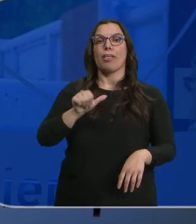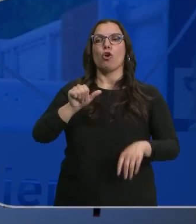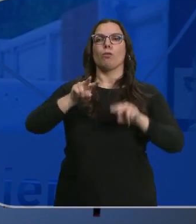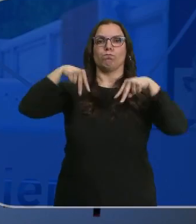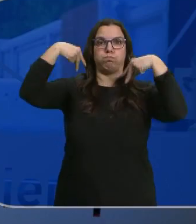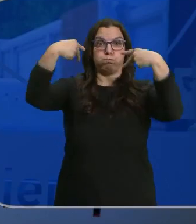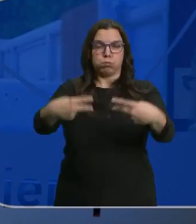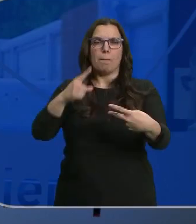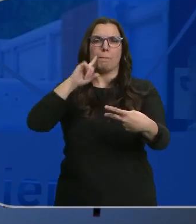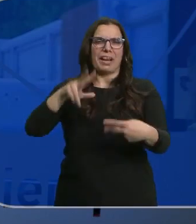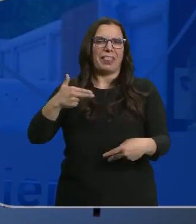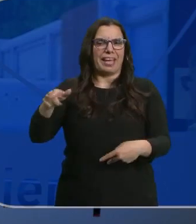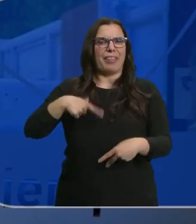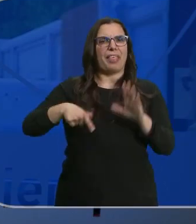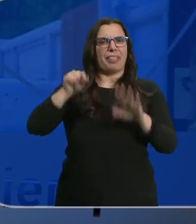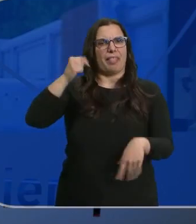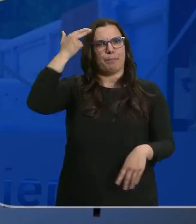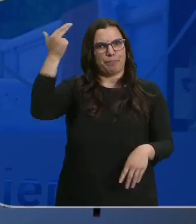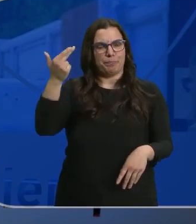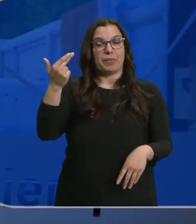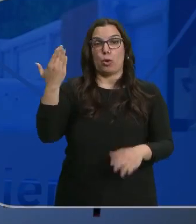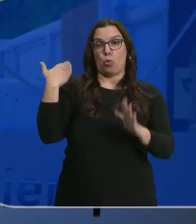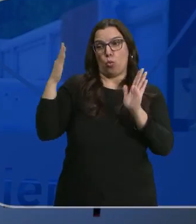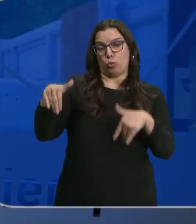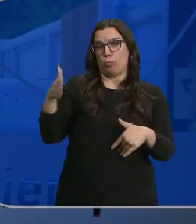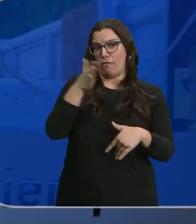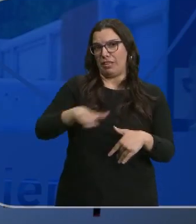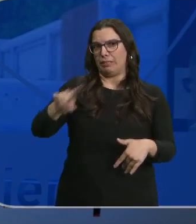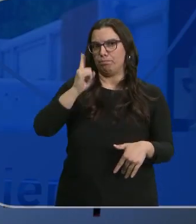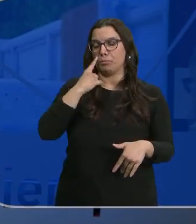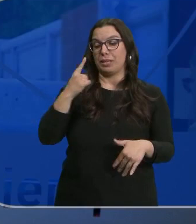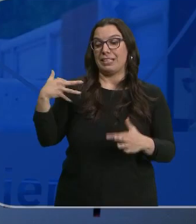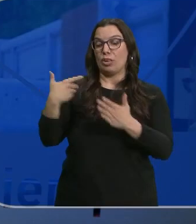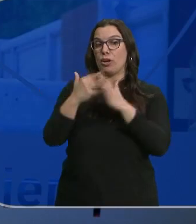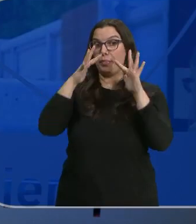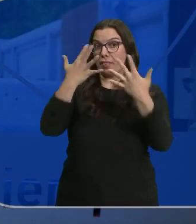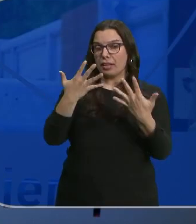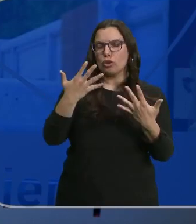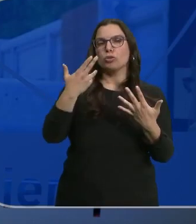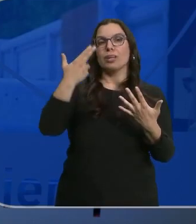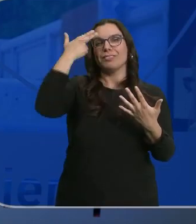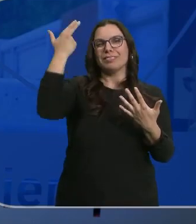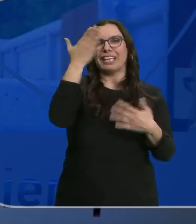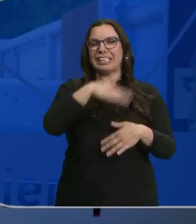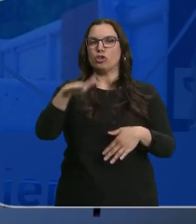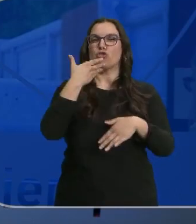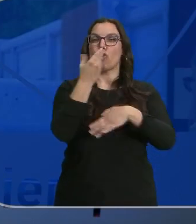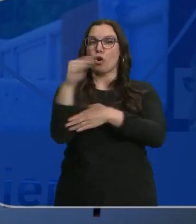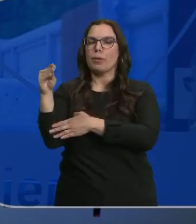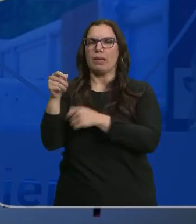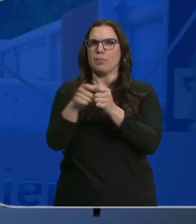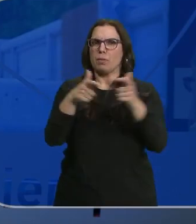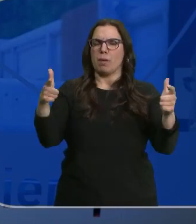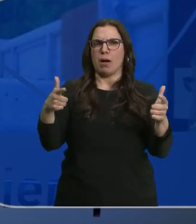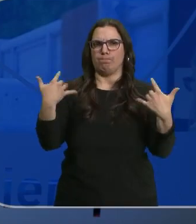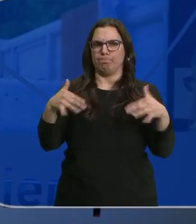Presuntamente se habrían suicidado. Es el último caso de suicidio infantil. En la última década el número de suicidios infanto-juveniles ha aumentado